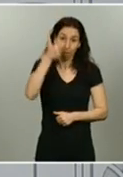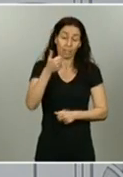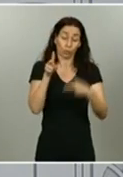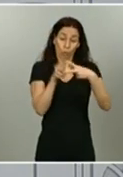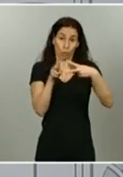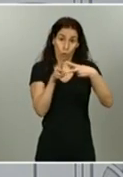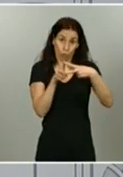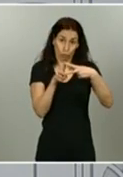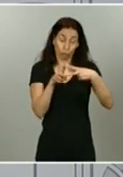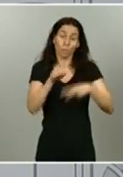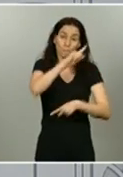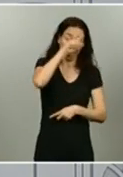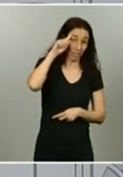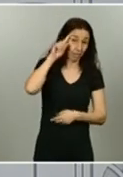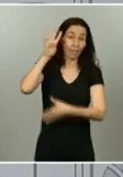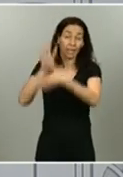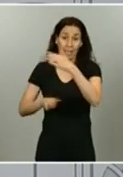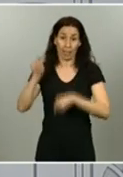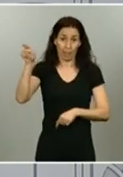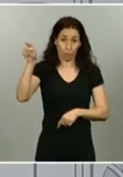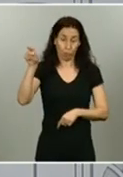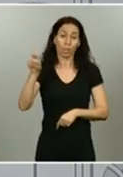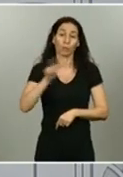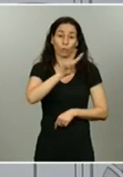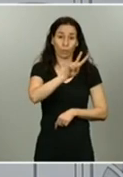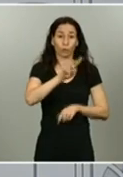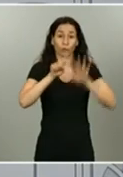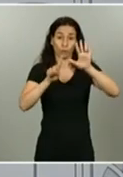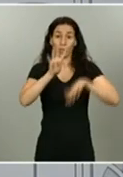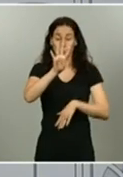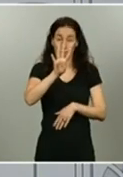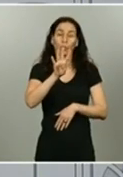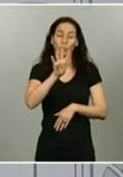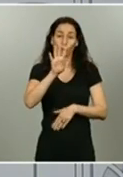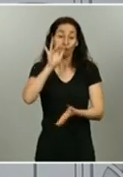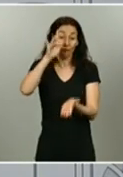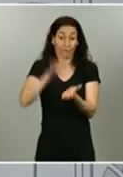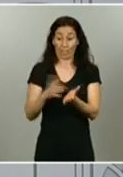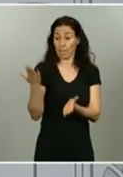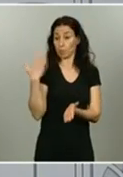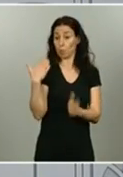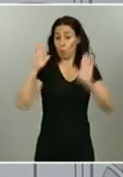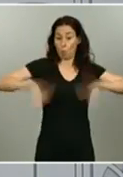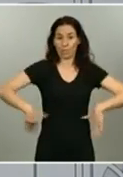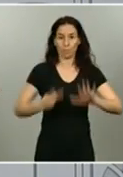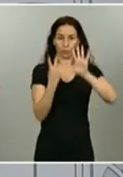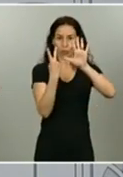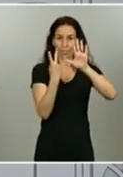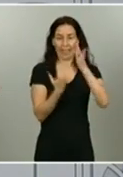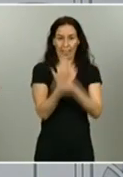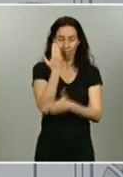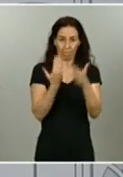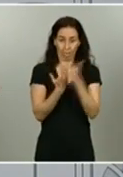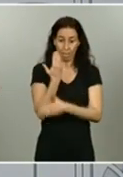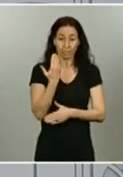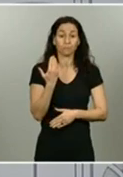Madrid y Cataluña con 44 y 65 casos con fecha de notificación en los últimos siete días que pese a ser